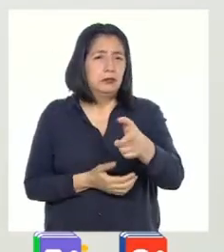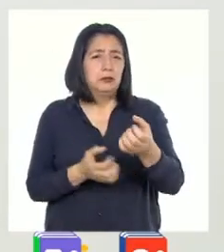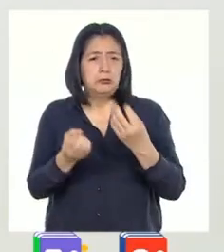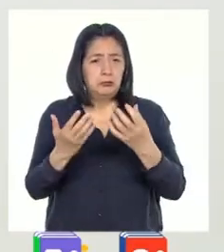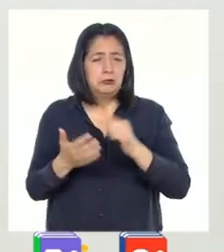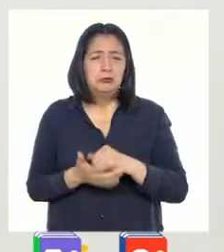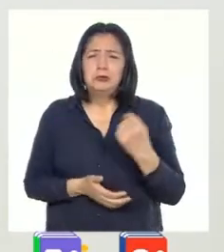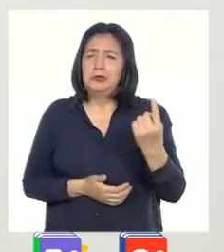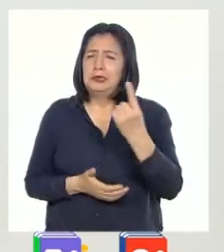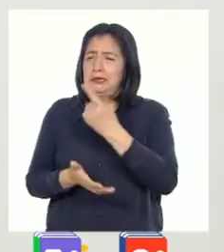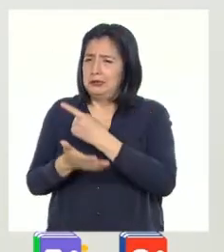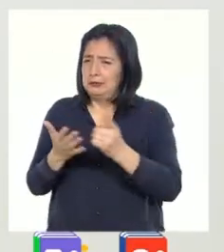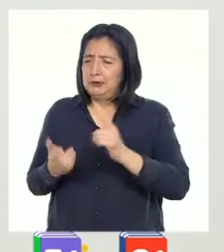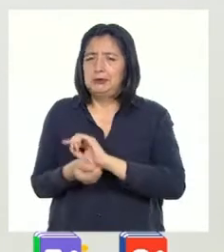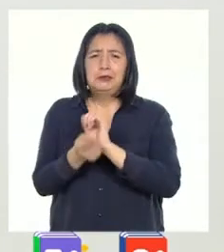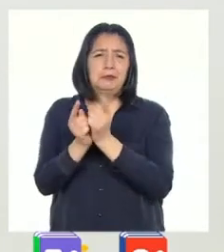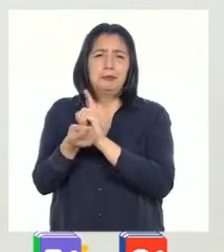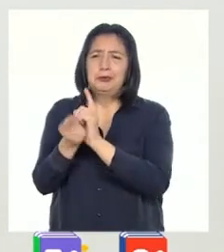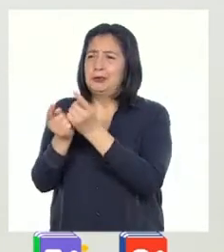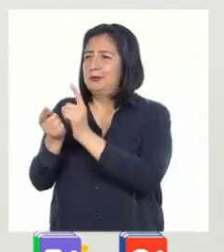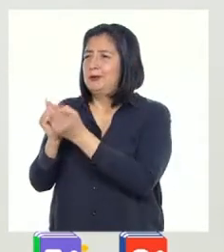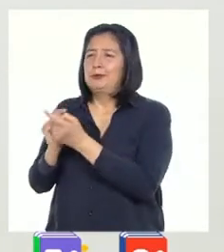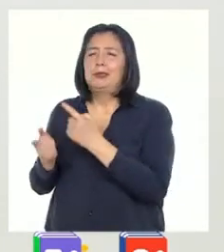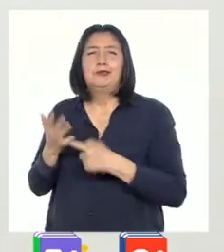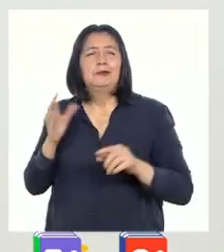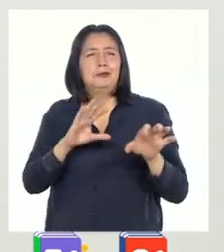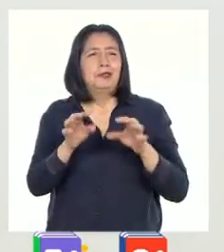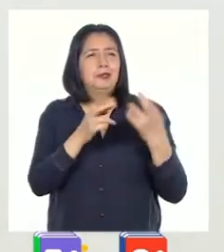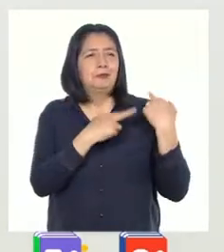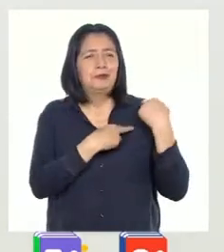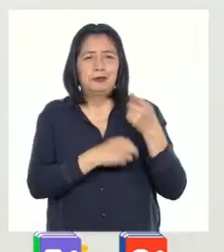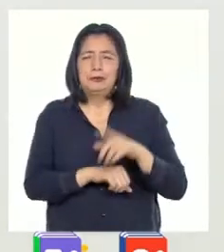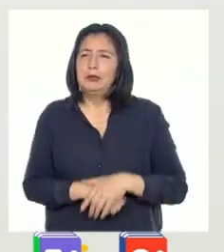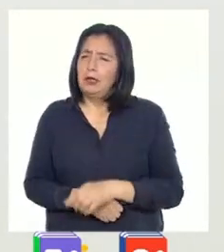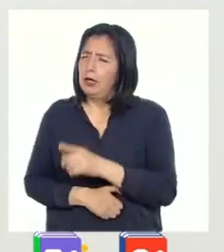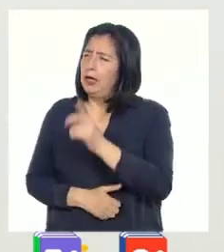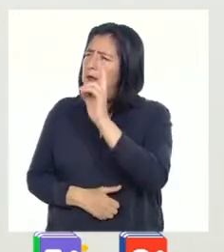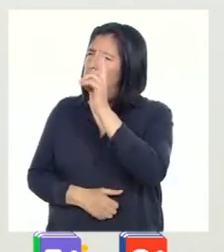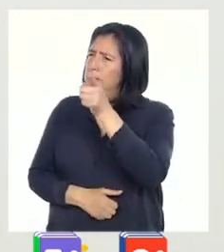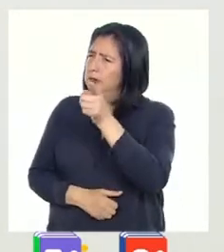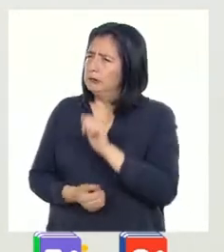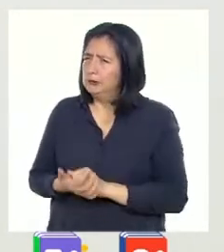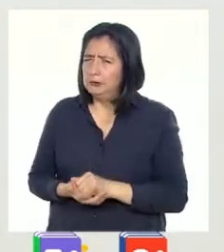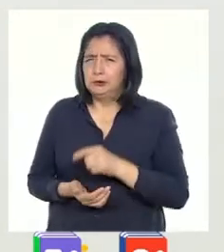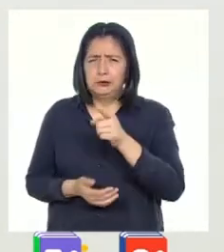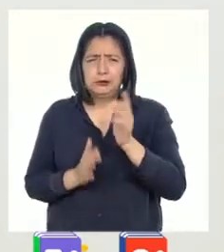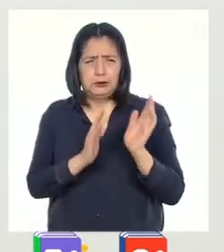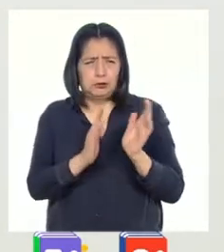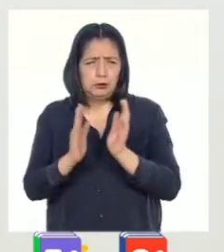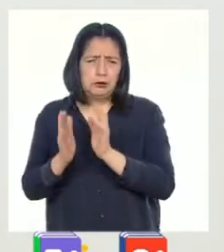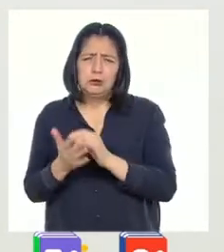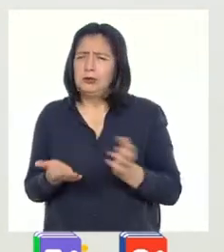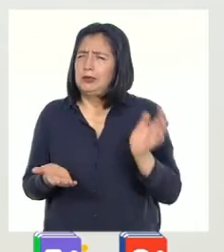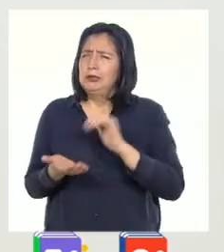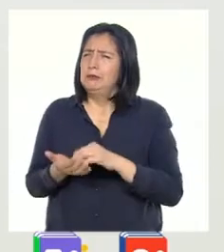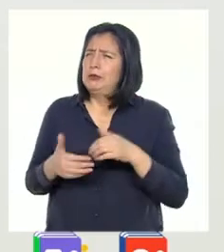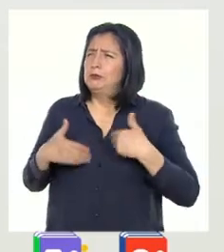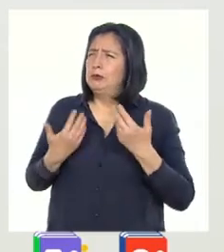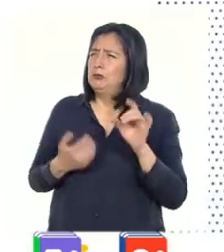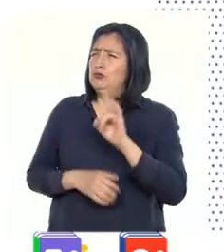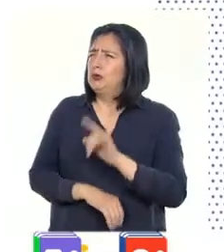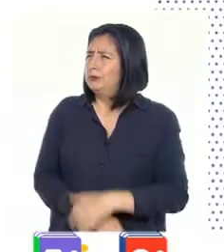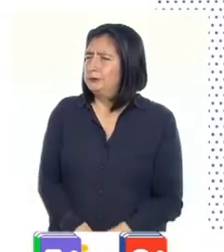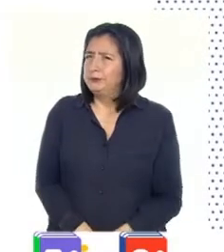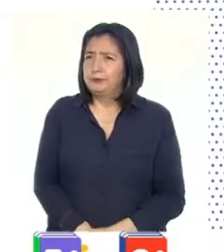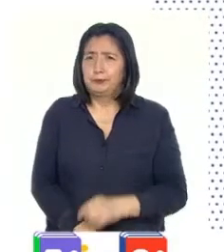contó que cada semana se irán turnando las actividades. Profesor, además de ese tipo de organizador, ¿qué otro podríamos usar?